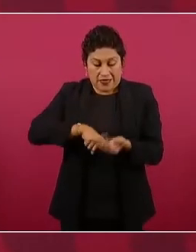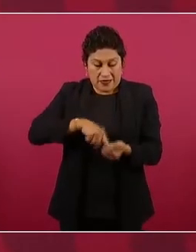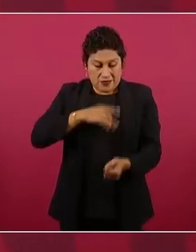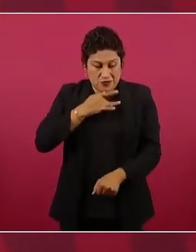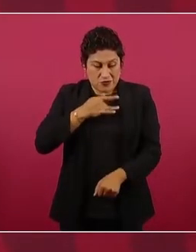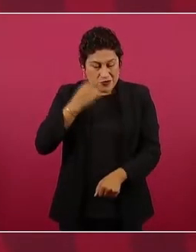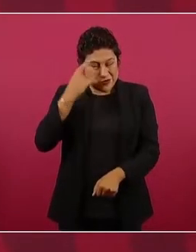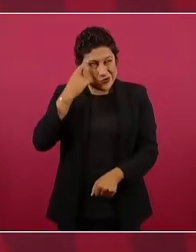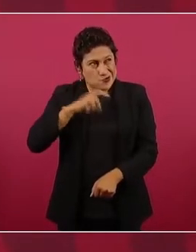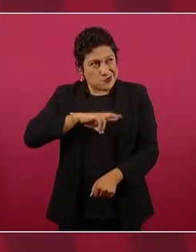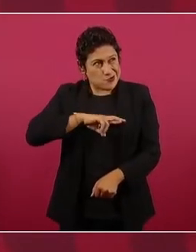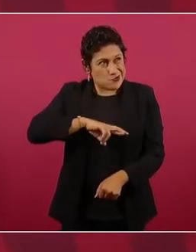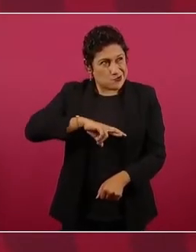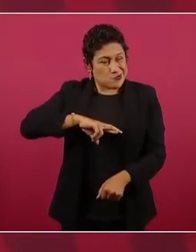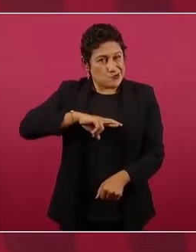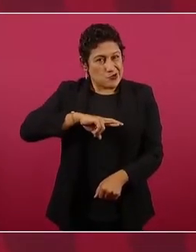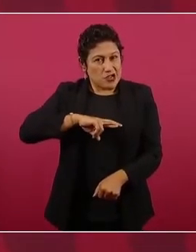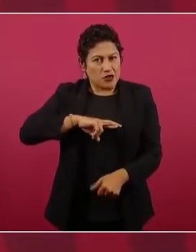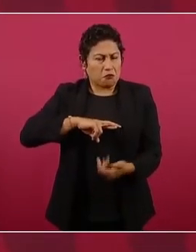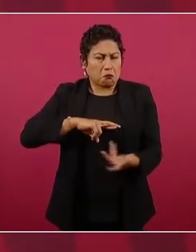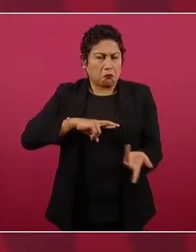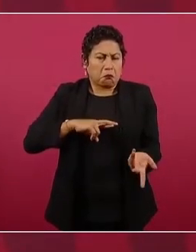conciencia, de que no ayudé.